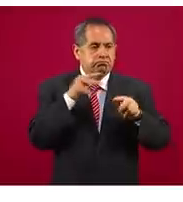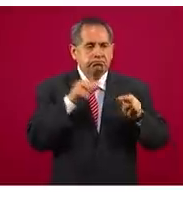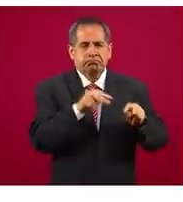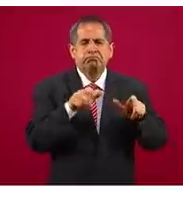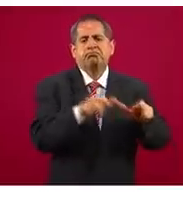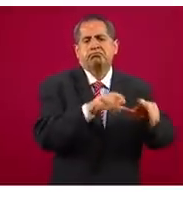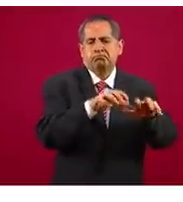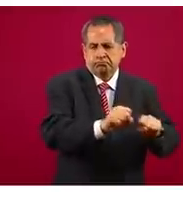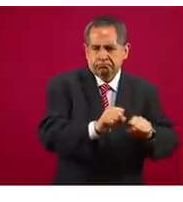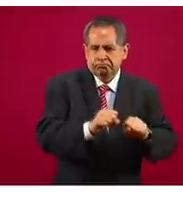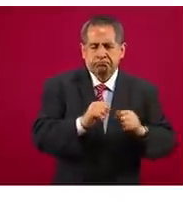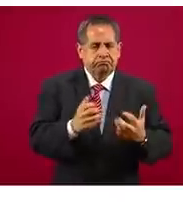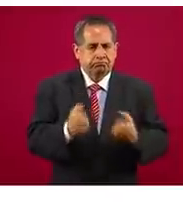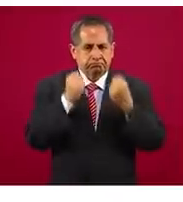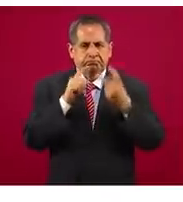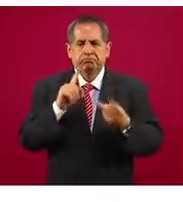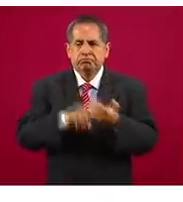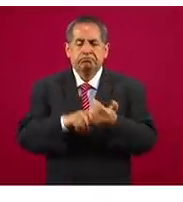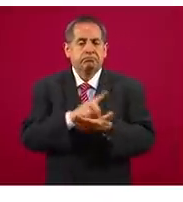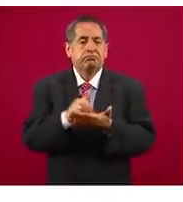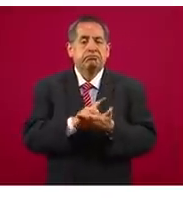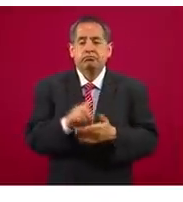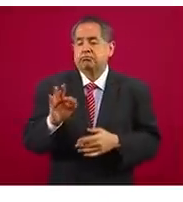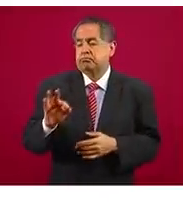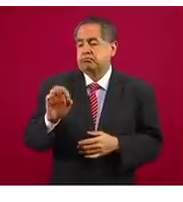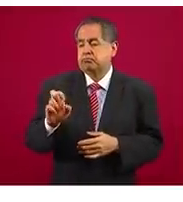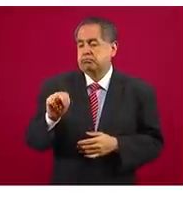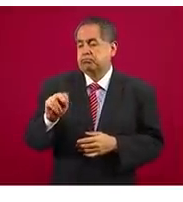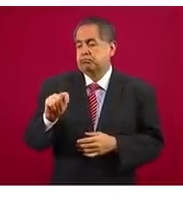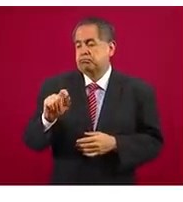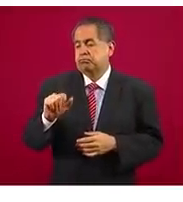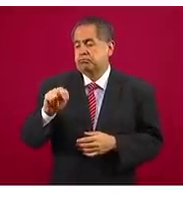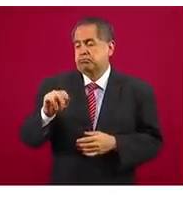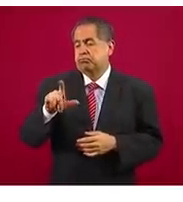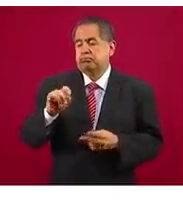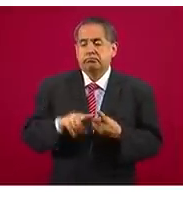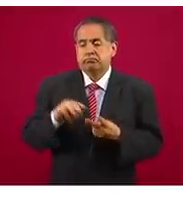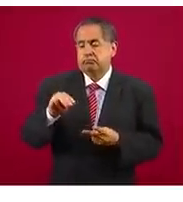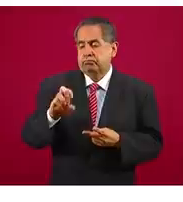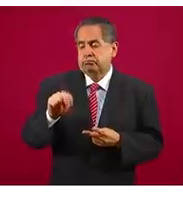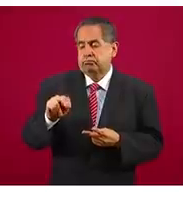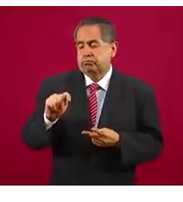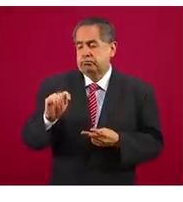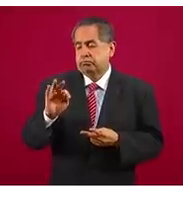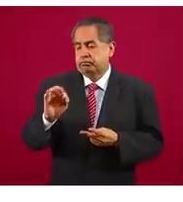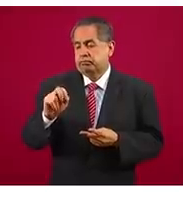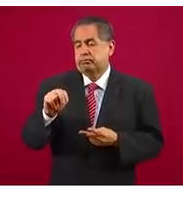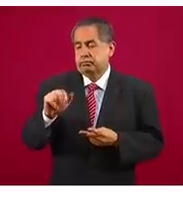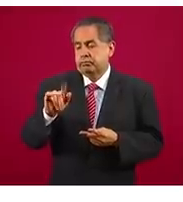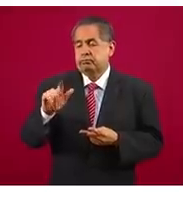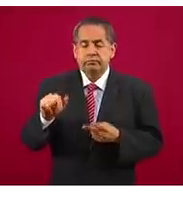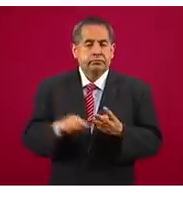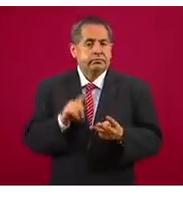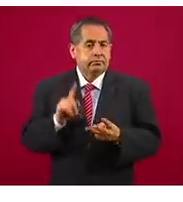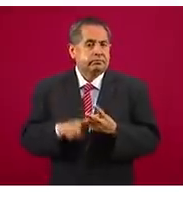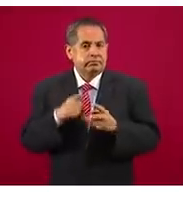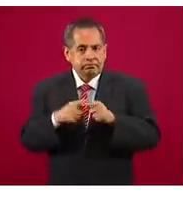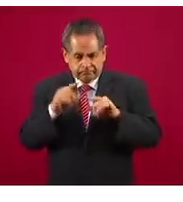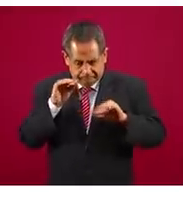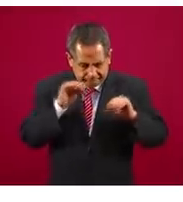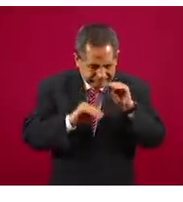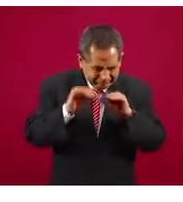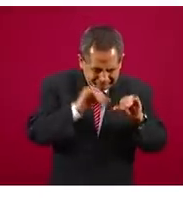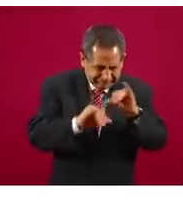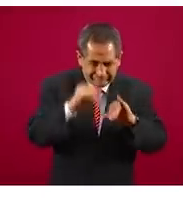de droga, principalmente fentanilo, metanfetaminas y precursores para elaborar estas